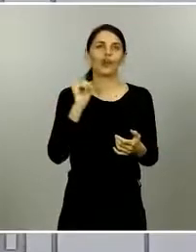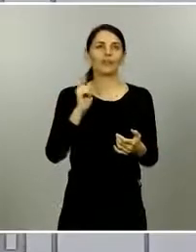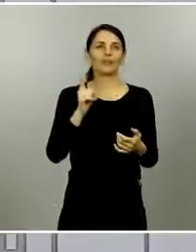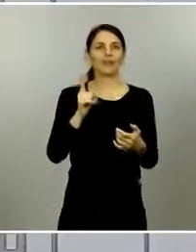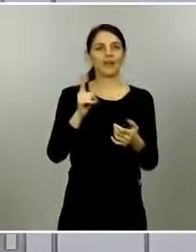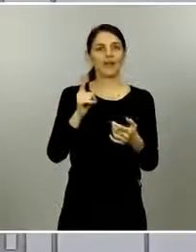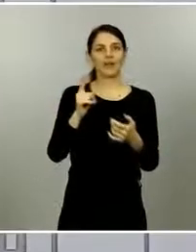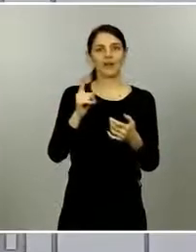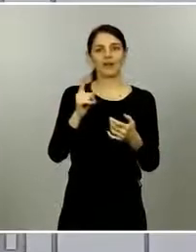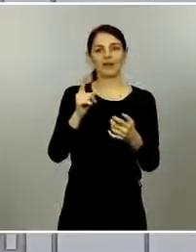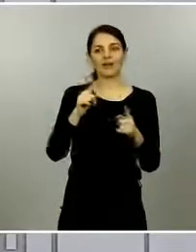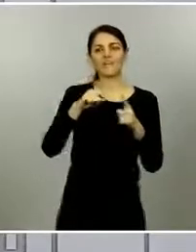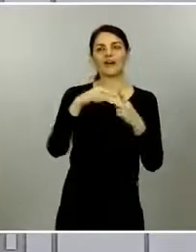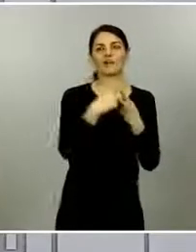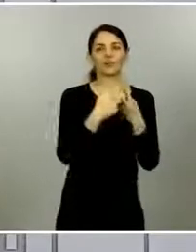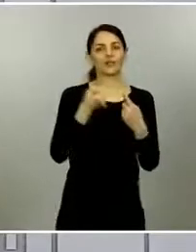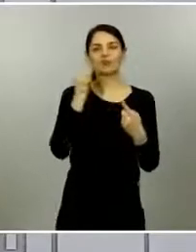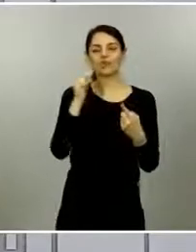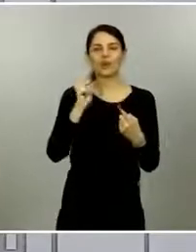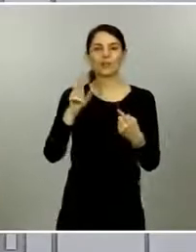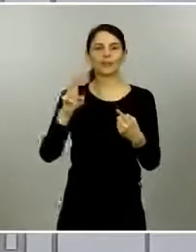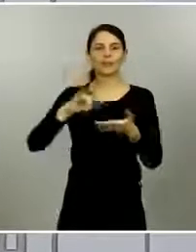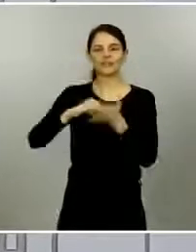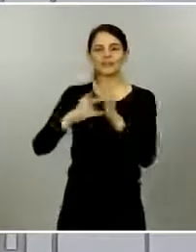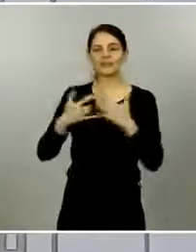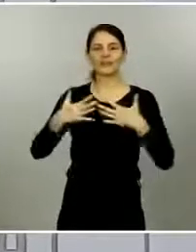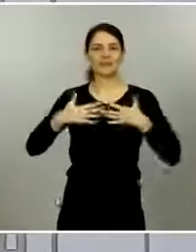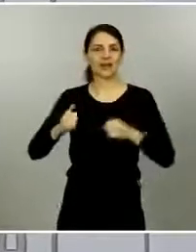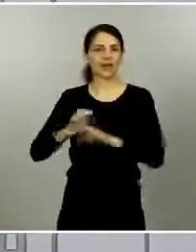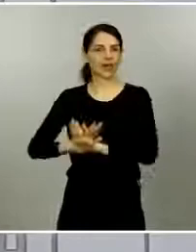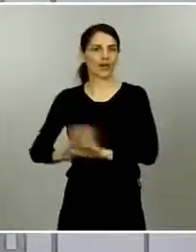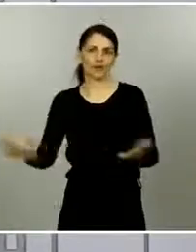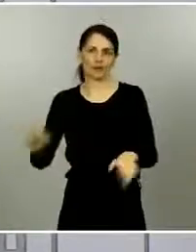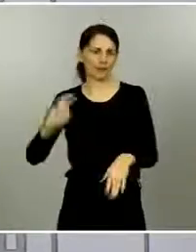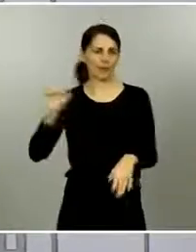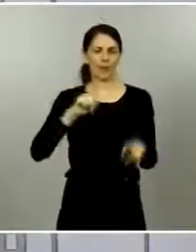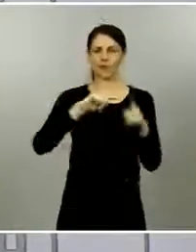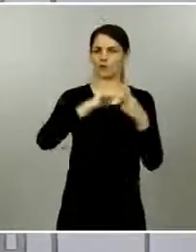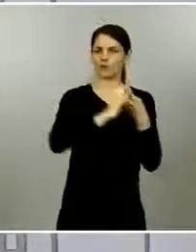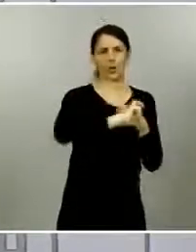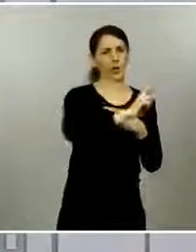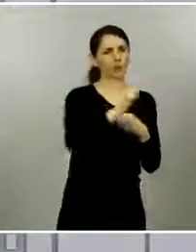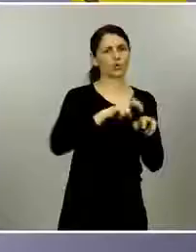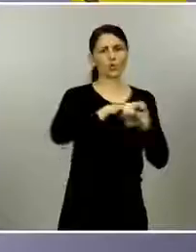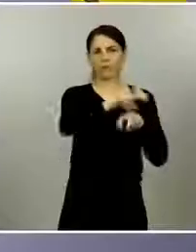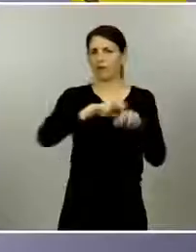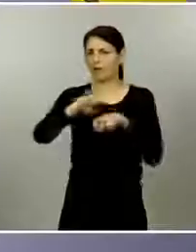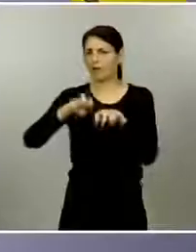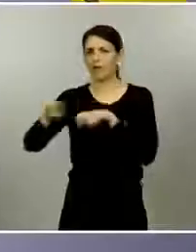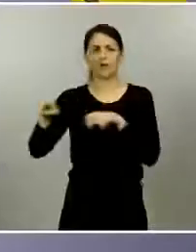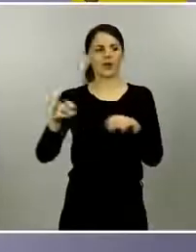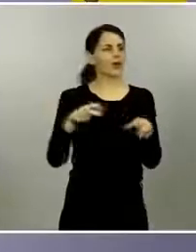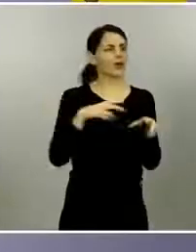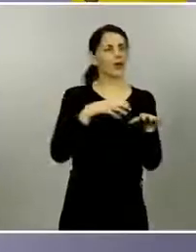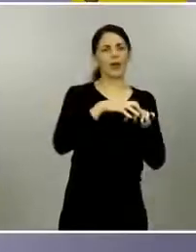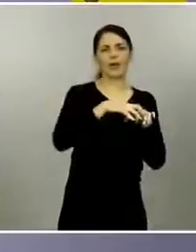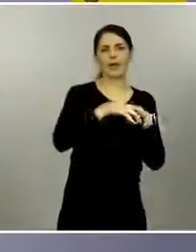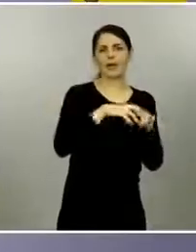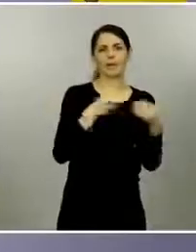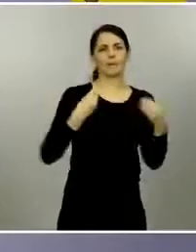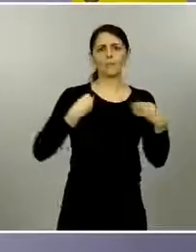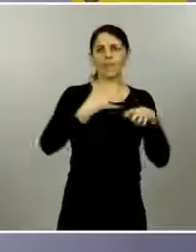asociadas a temas de sistemas sanitarios sino a muchos otros movilidad distribución socioeográfica